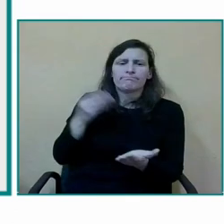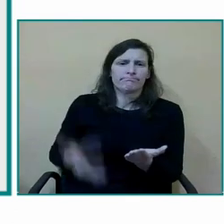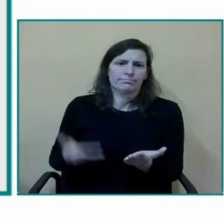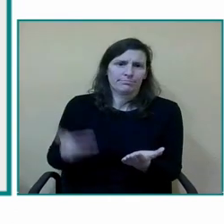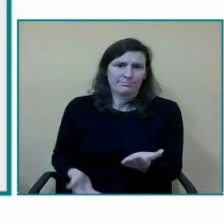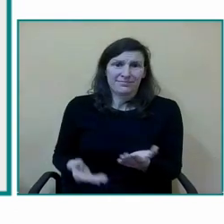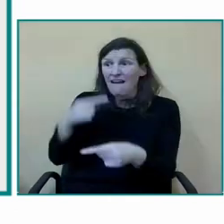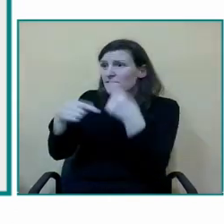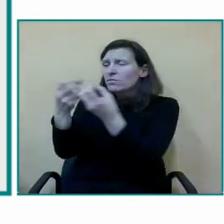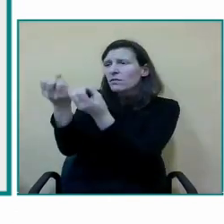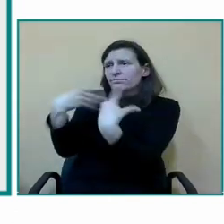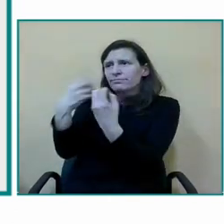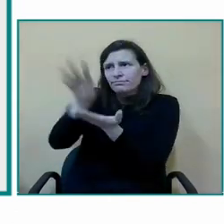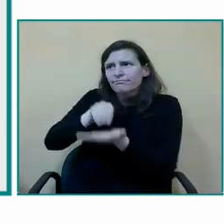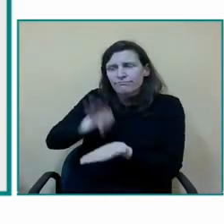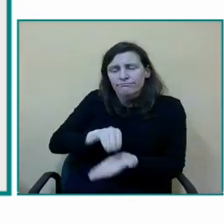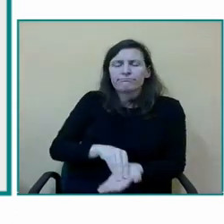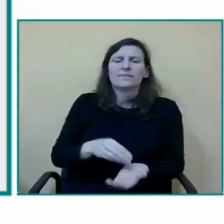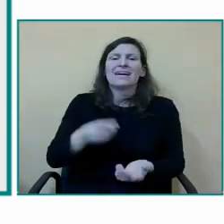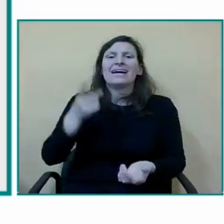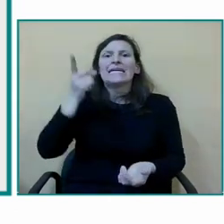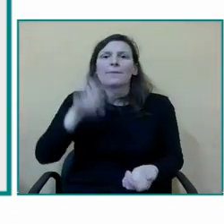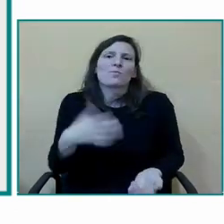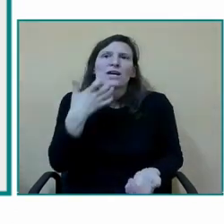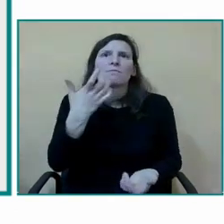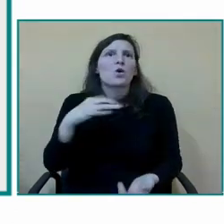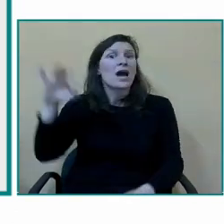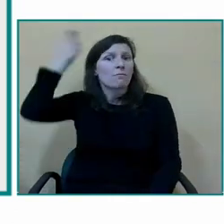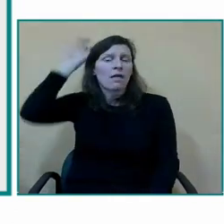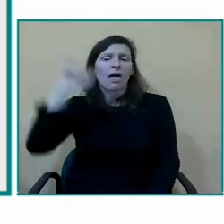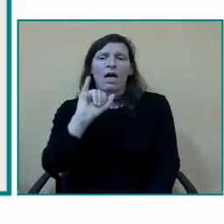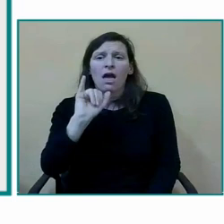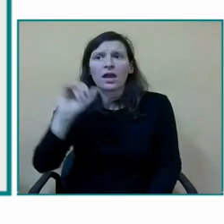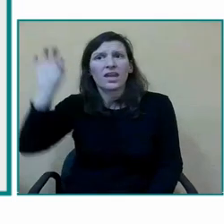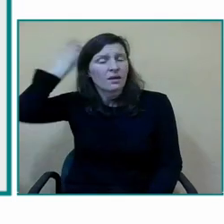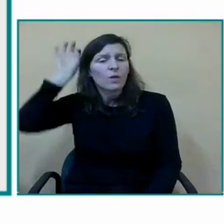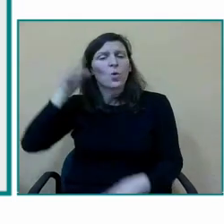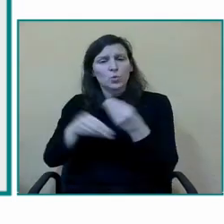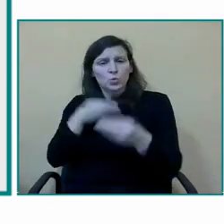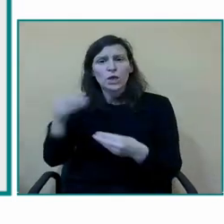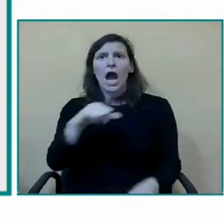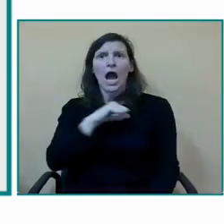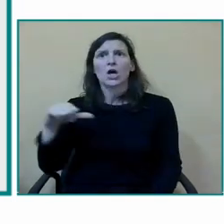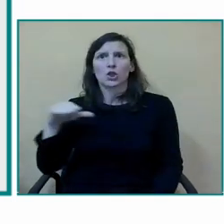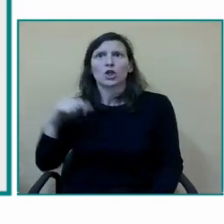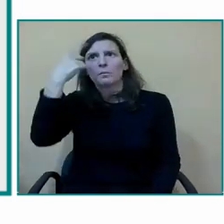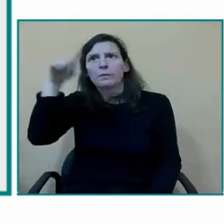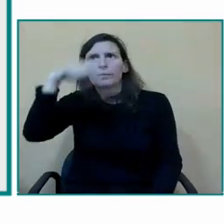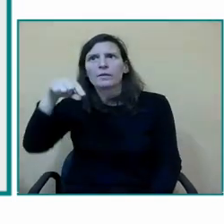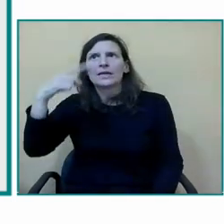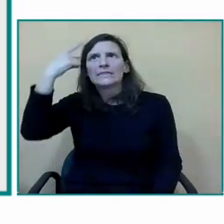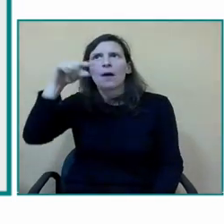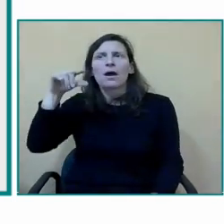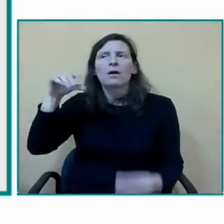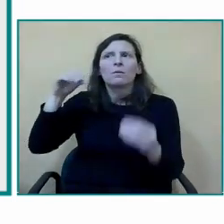pues si los alumnos tienen el uso autónomo del implante quiero decir que en este periodo de adaptación